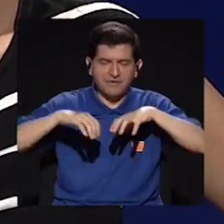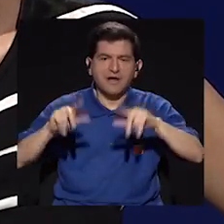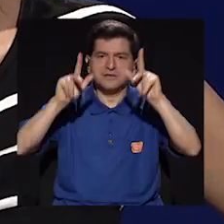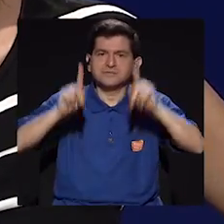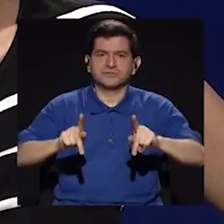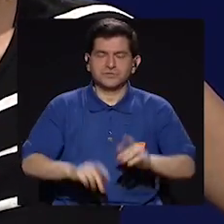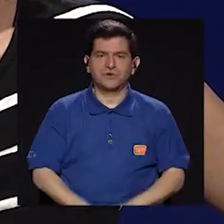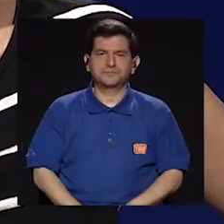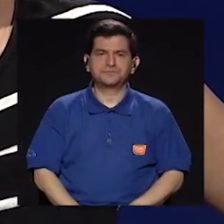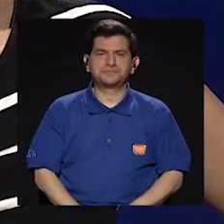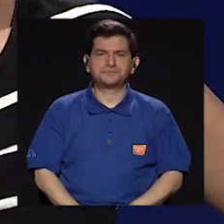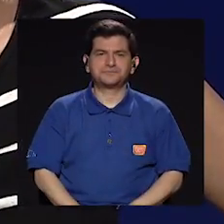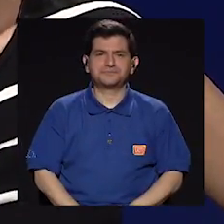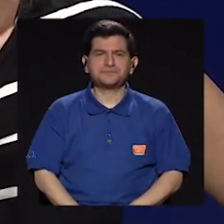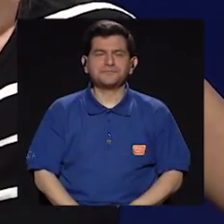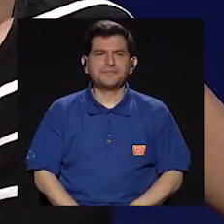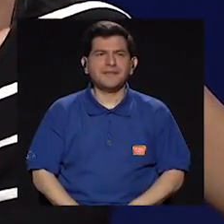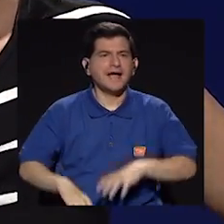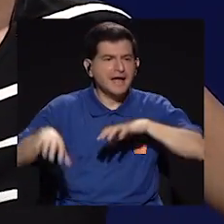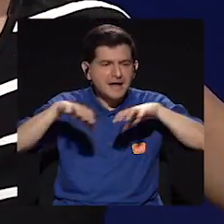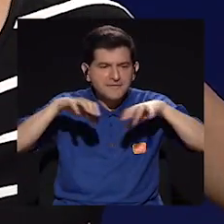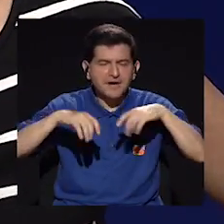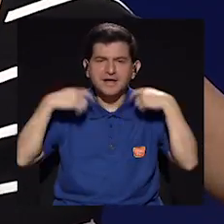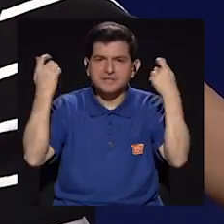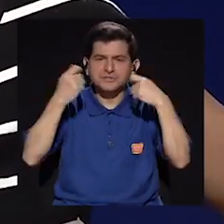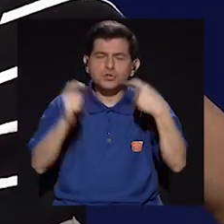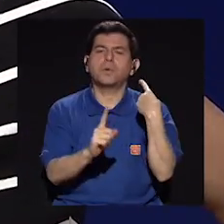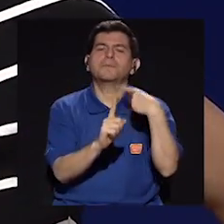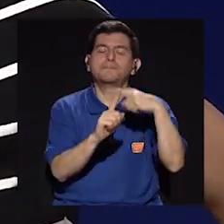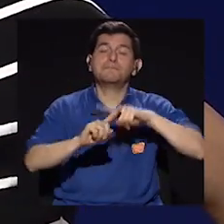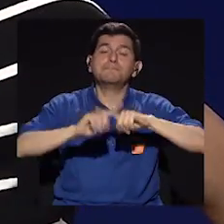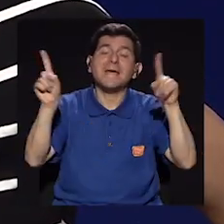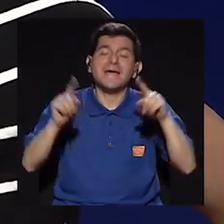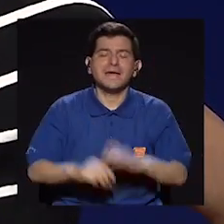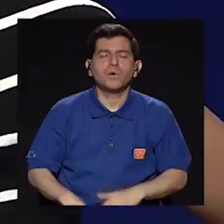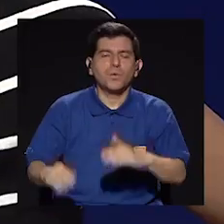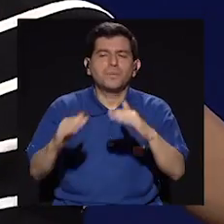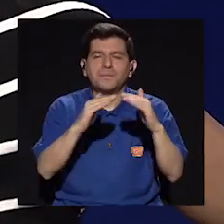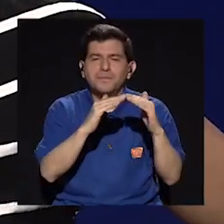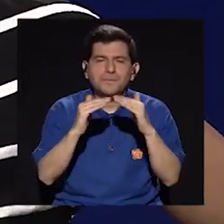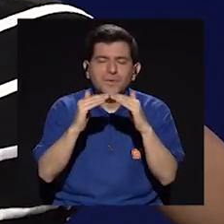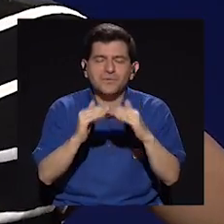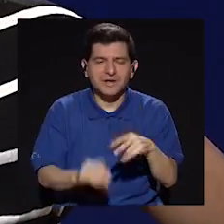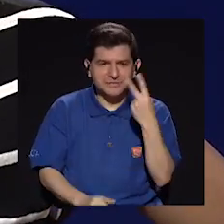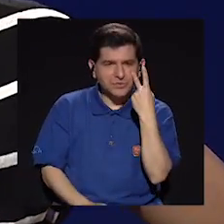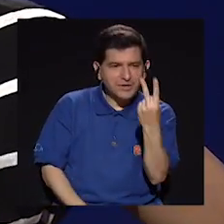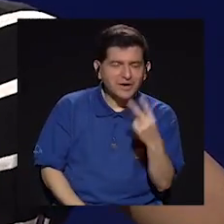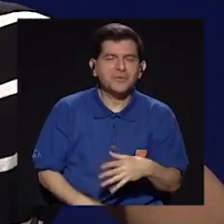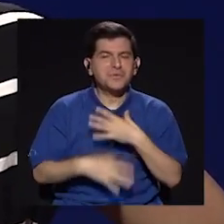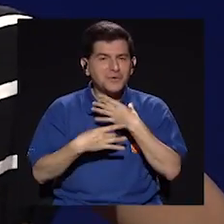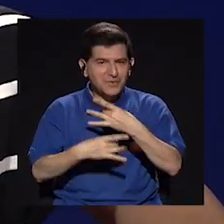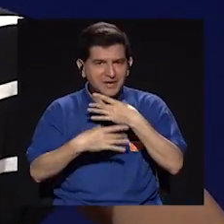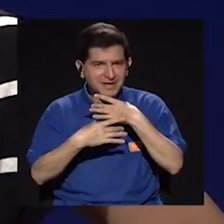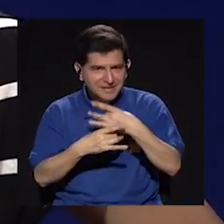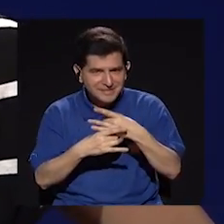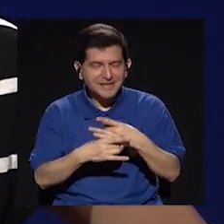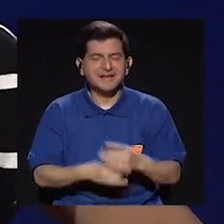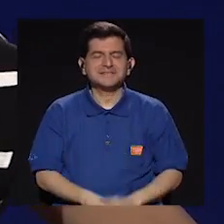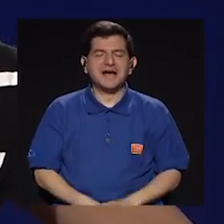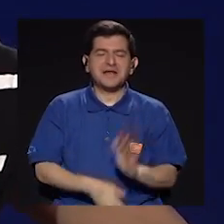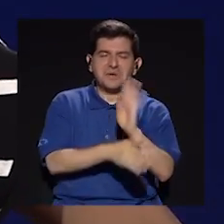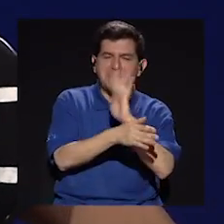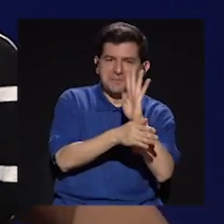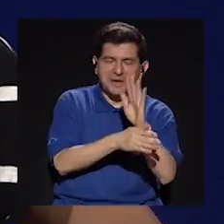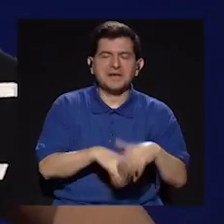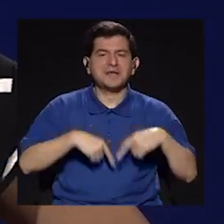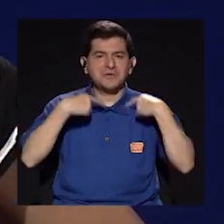reacción del público, ¿sabes? Me da, la reacción durante el festival fue muy positiva, pero era un público que de alguna manera está interesado en ver este tipo de